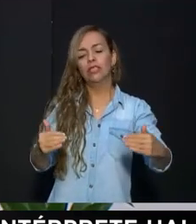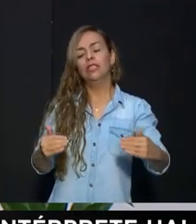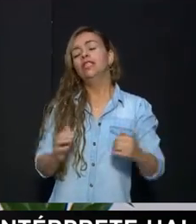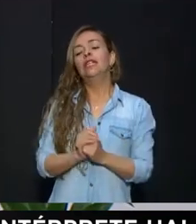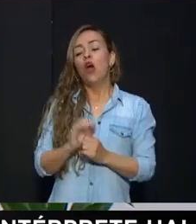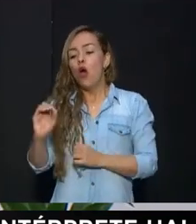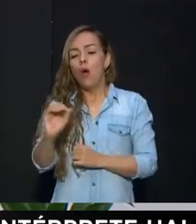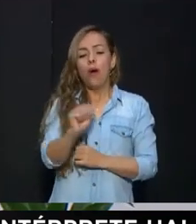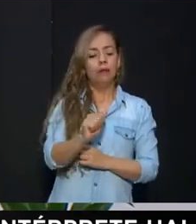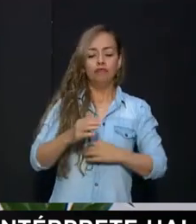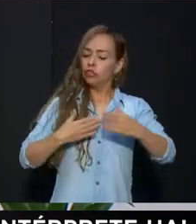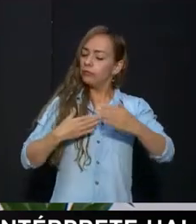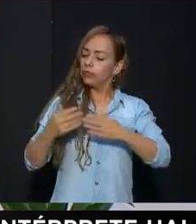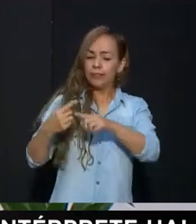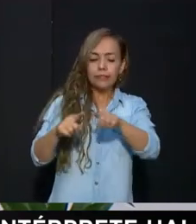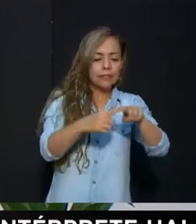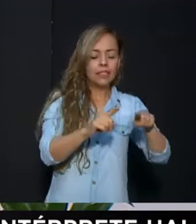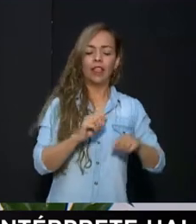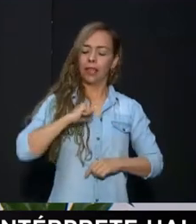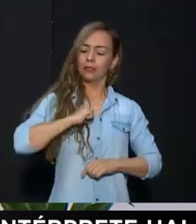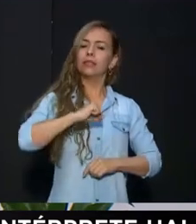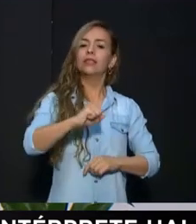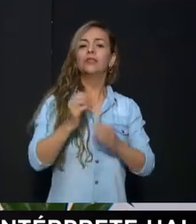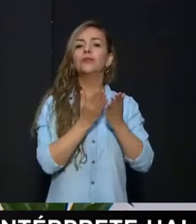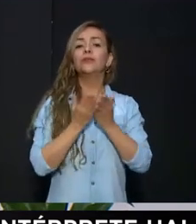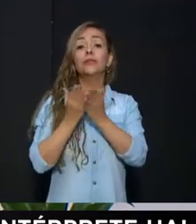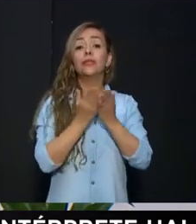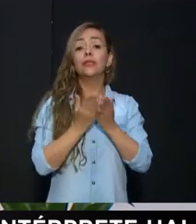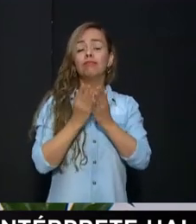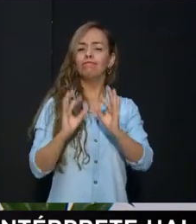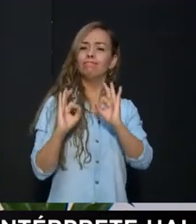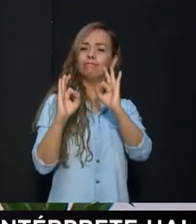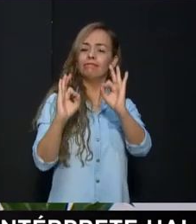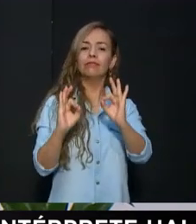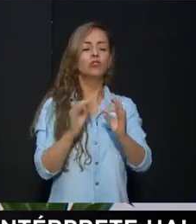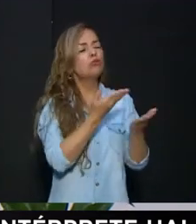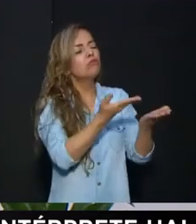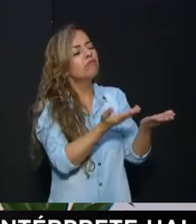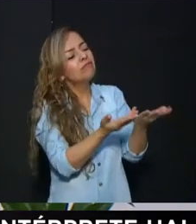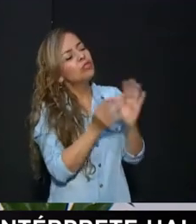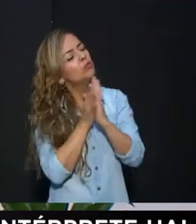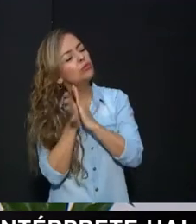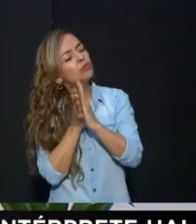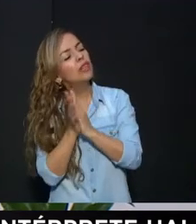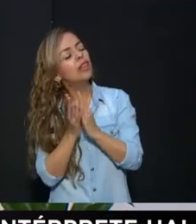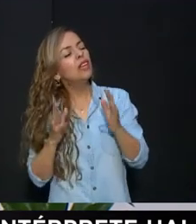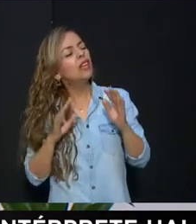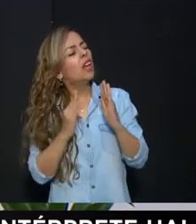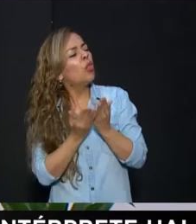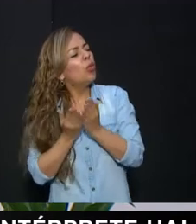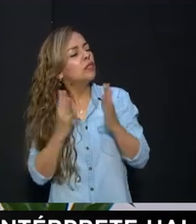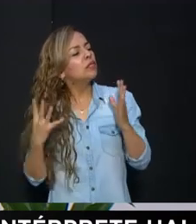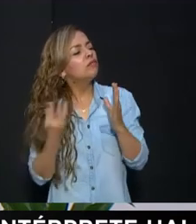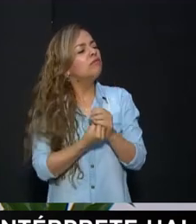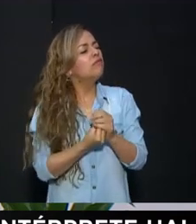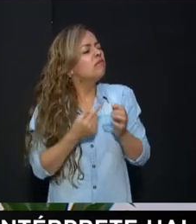importar como esas diferencias que se tienen, tengan derecho a tener una educación de calidad. Entonces, hablemos, ¿qué es esa educación inclusiva? Bueno, la